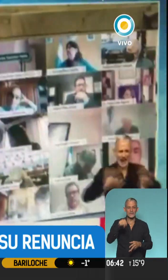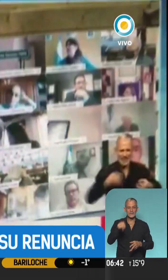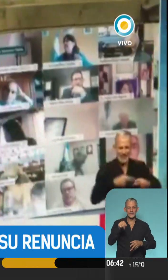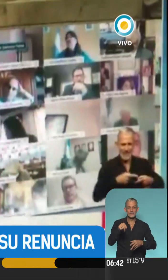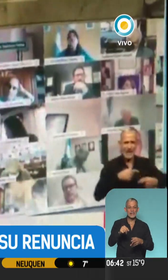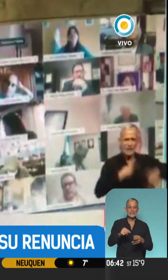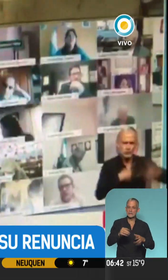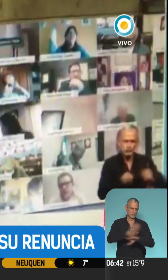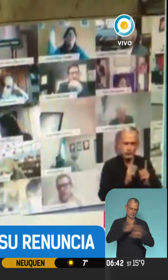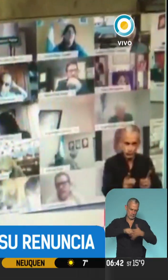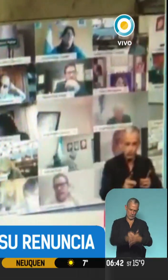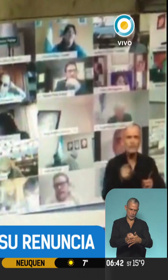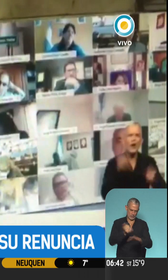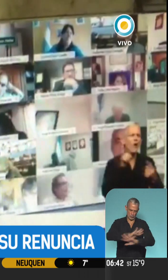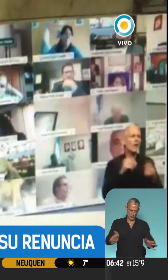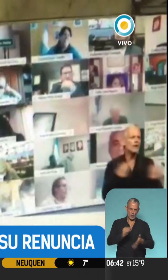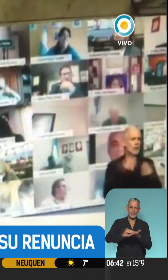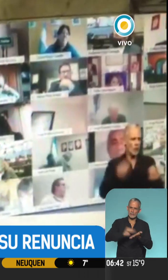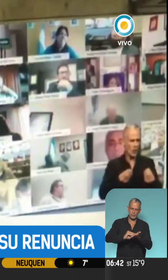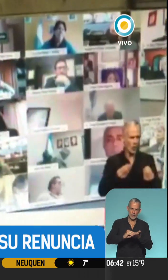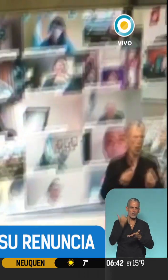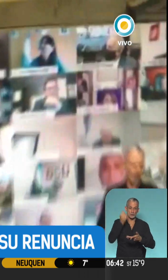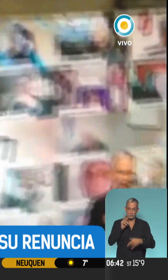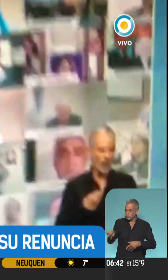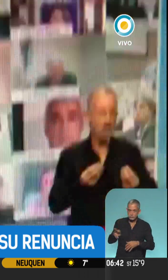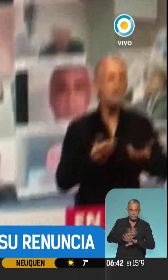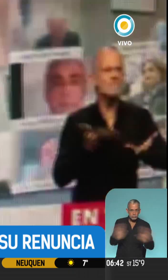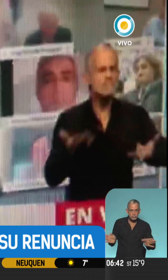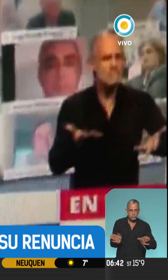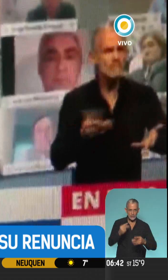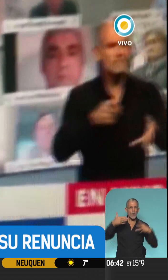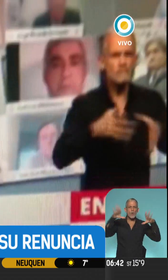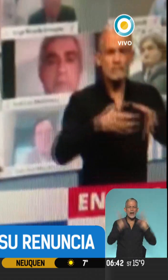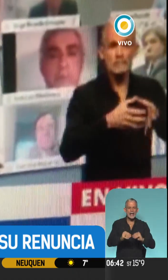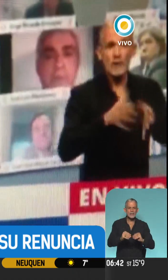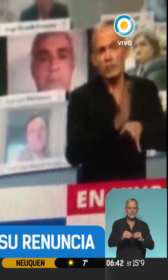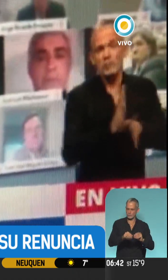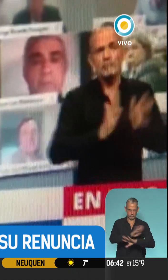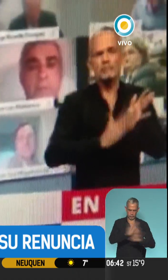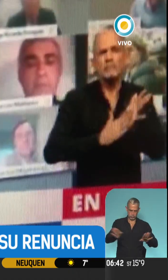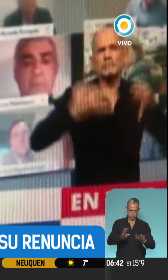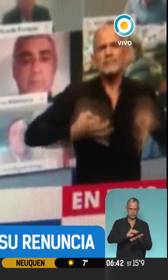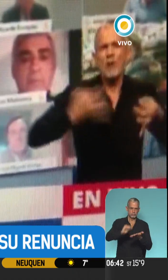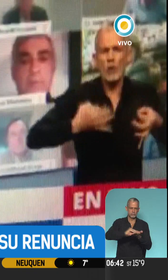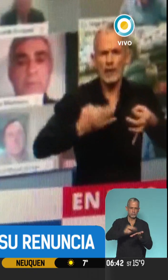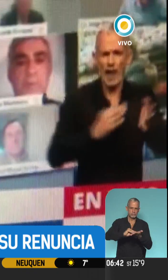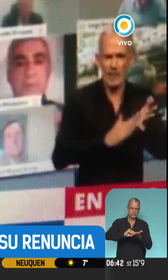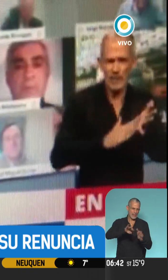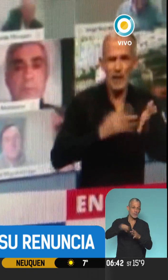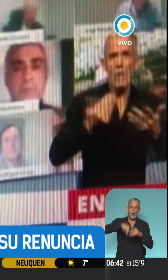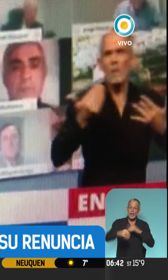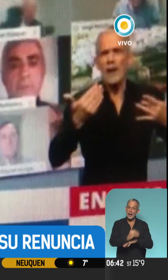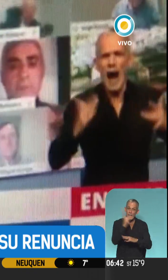inmediato votar la suspensión de Ameri, por lo que se acababa de ver y por unanimidad quedó apartado de sus funciones de legislador. Esta